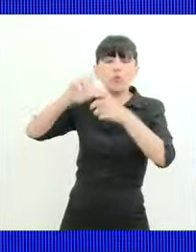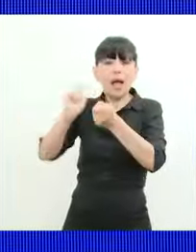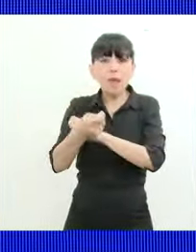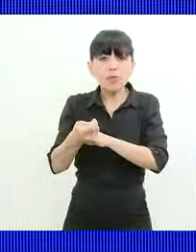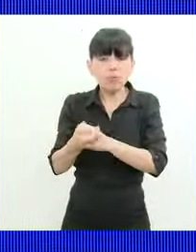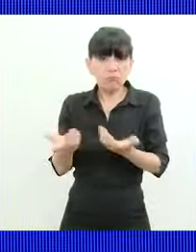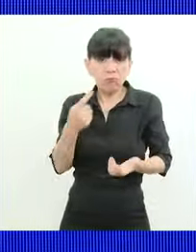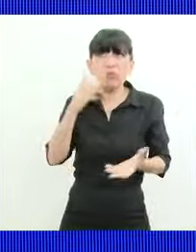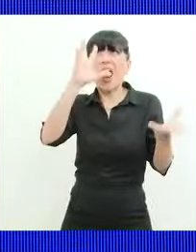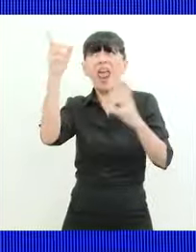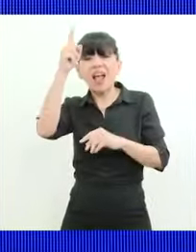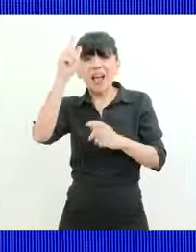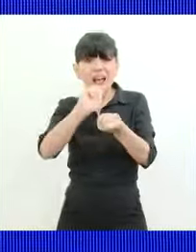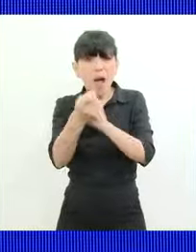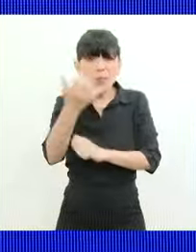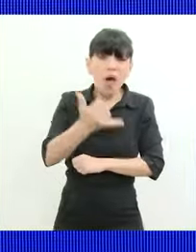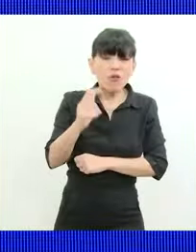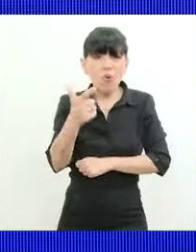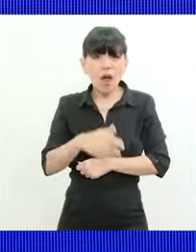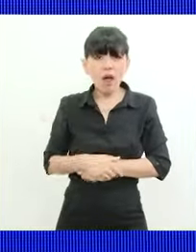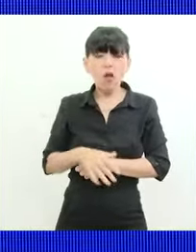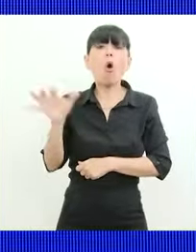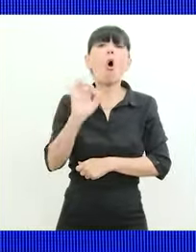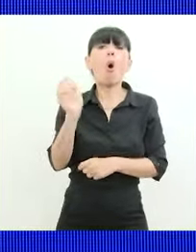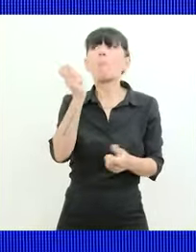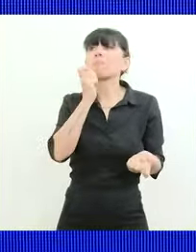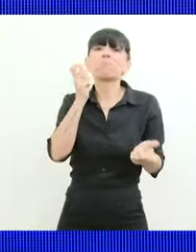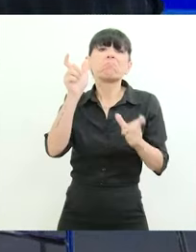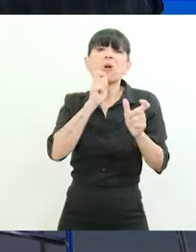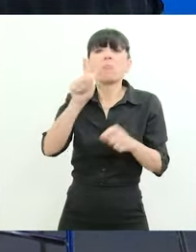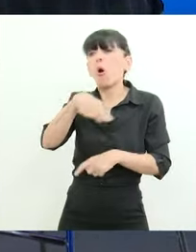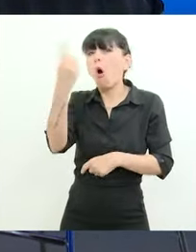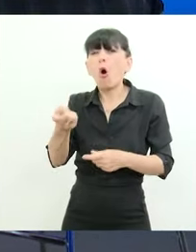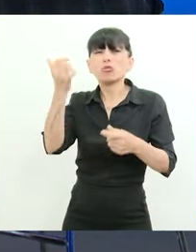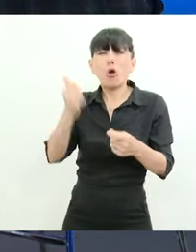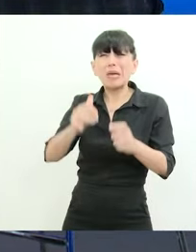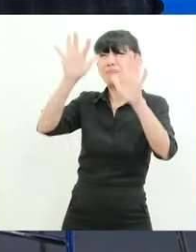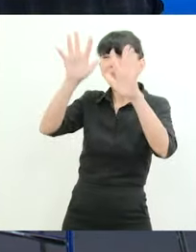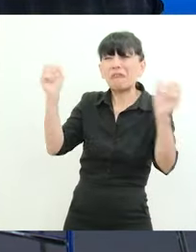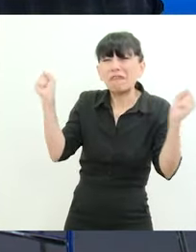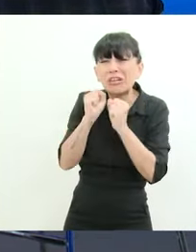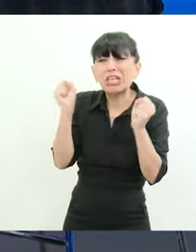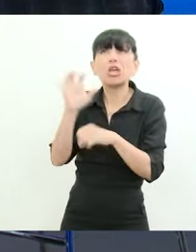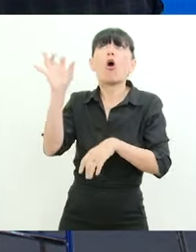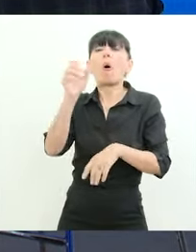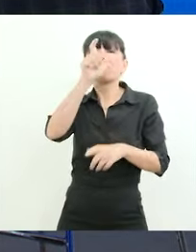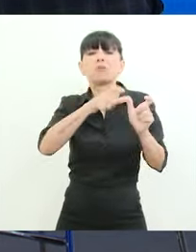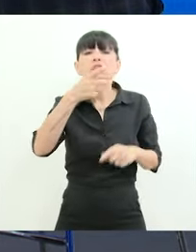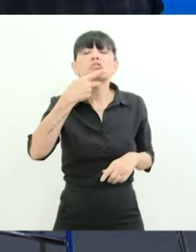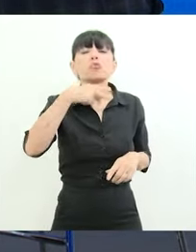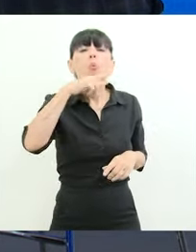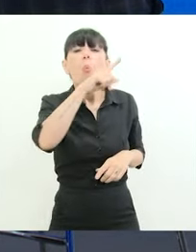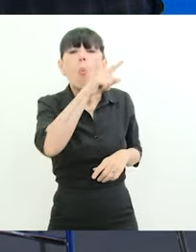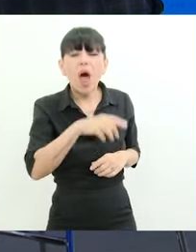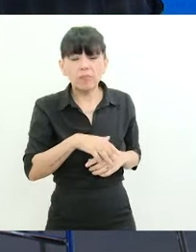pregúntenle a los productores mendocinos que vivieron los granizos y las heladas tardías o a los productores de San Juan cambio